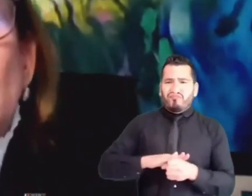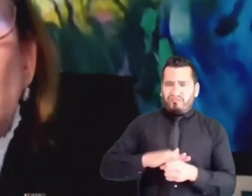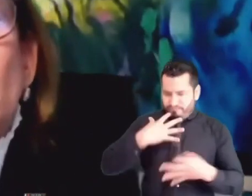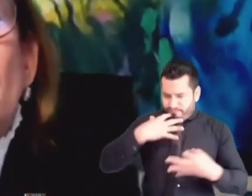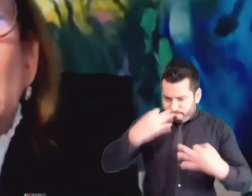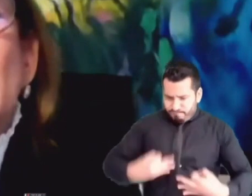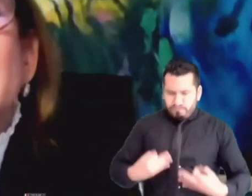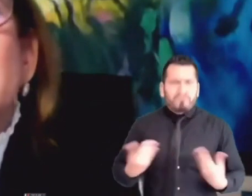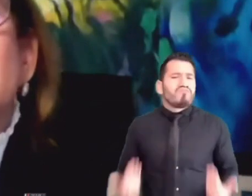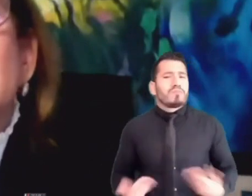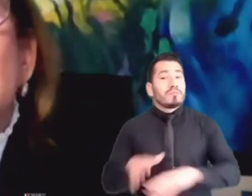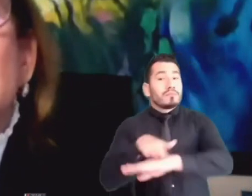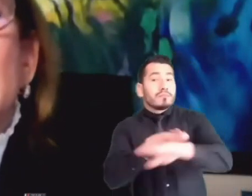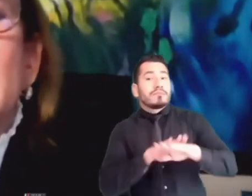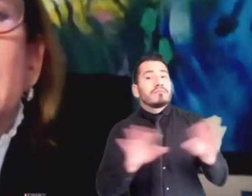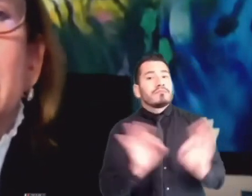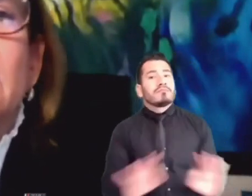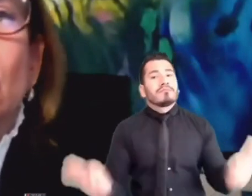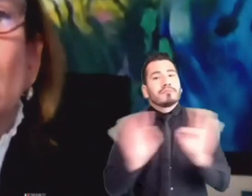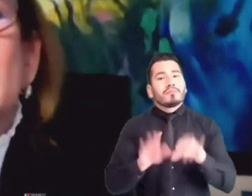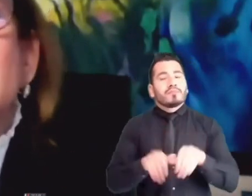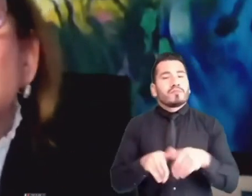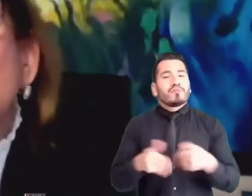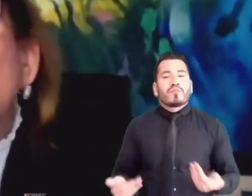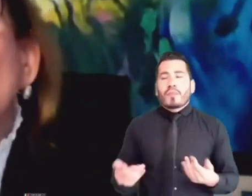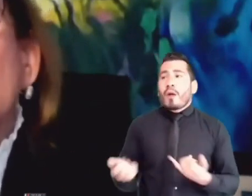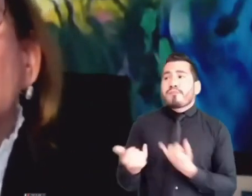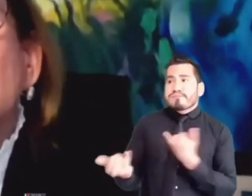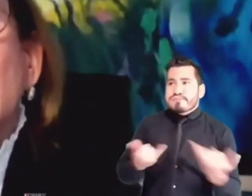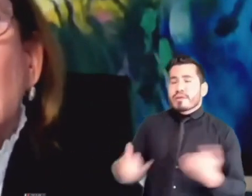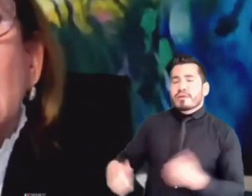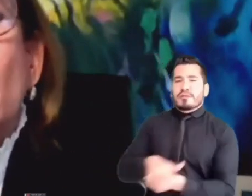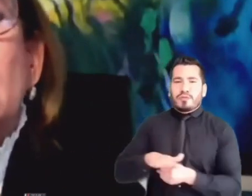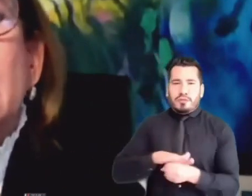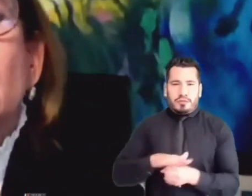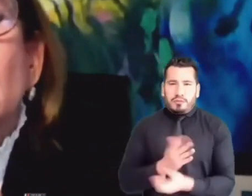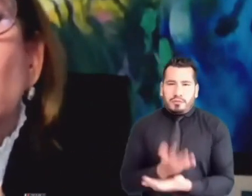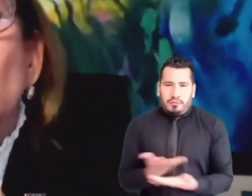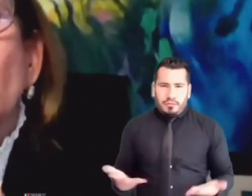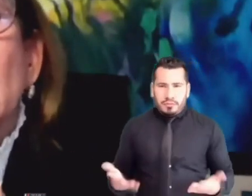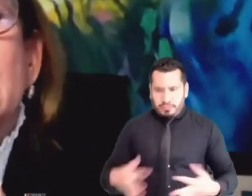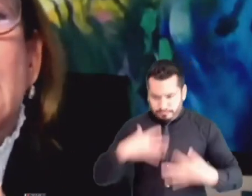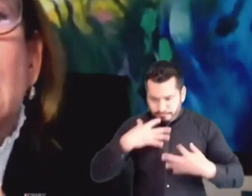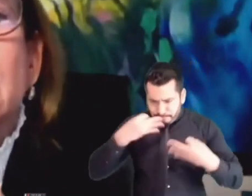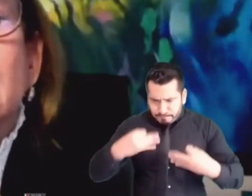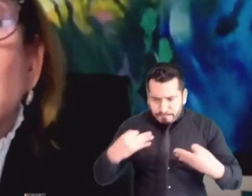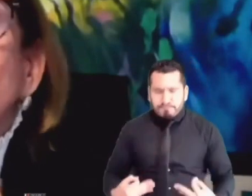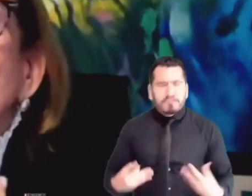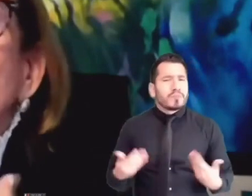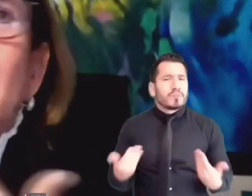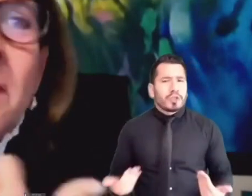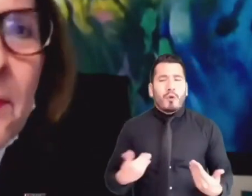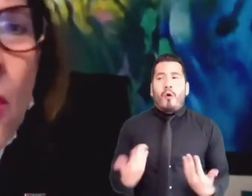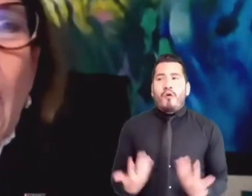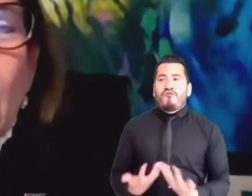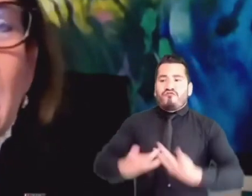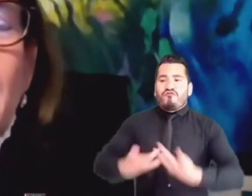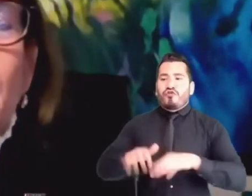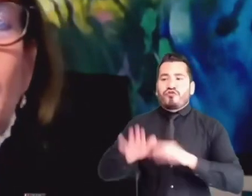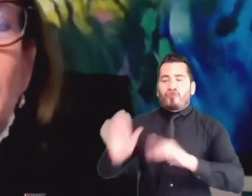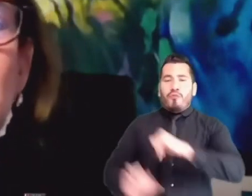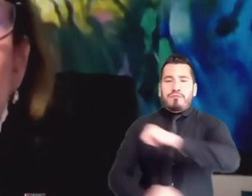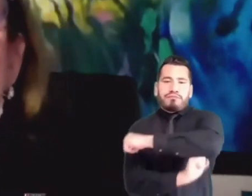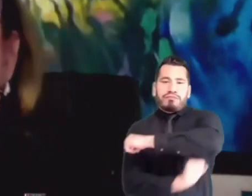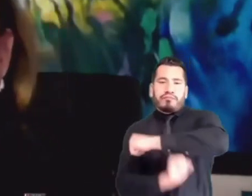constituir un factor esencial en la cadena de circunstancias que dan lugar a las vulneraciones de los fundamentales? Y también puedo dar un